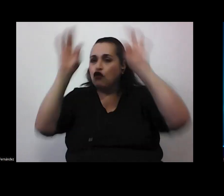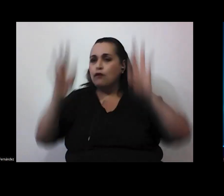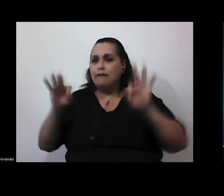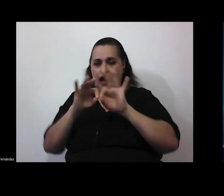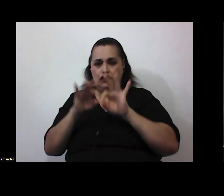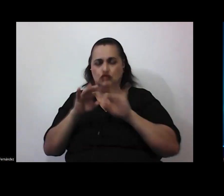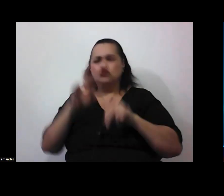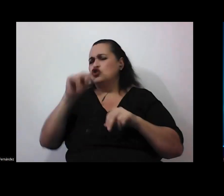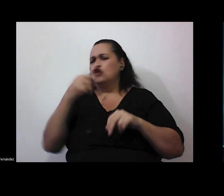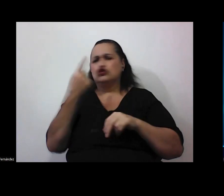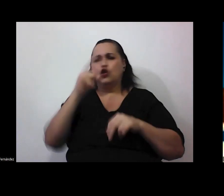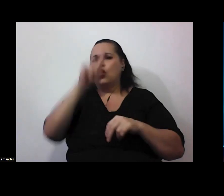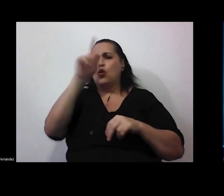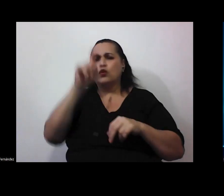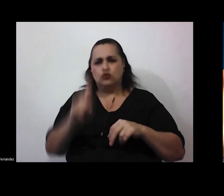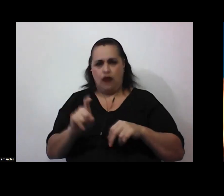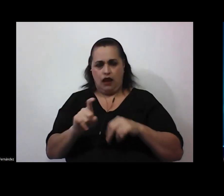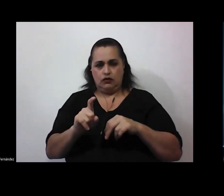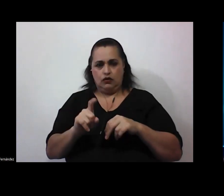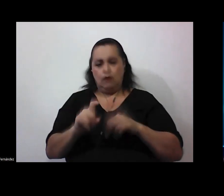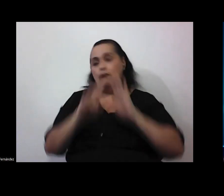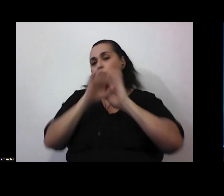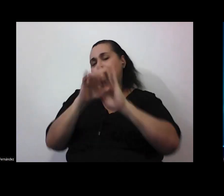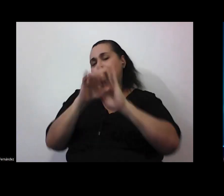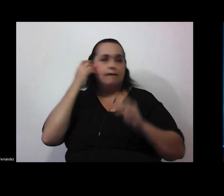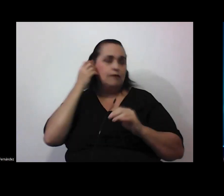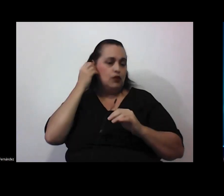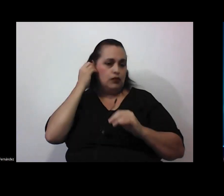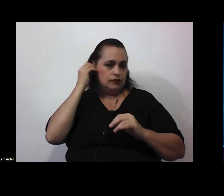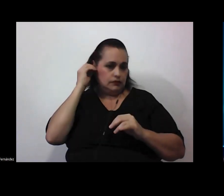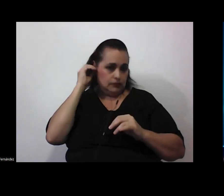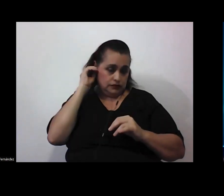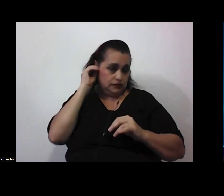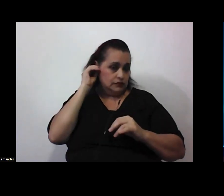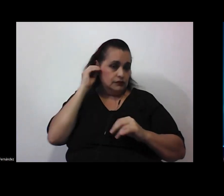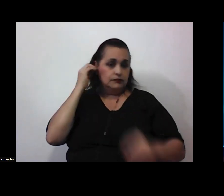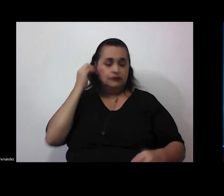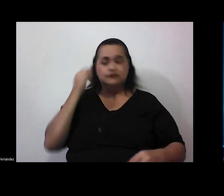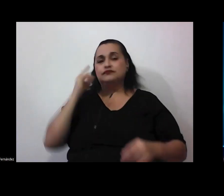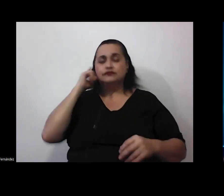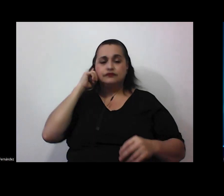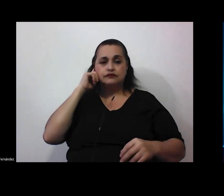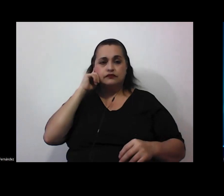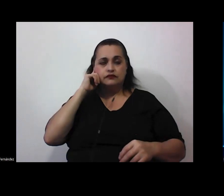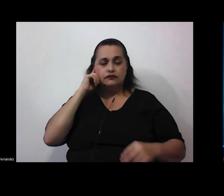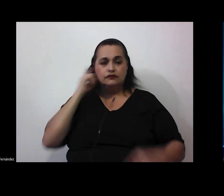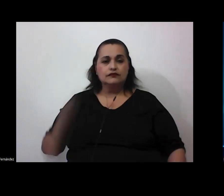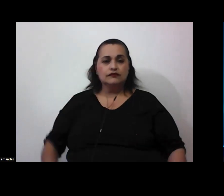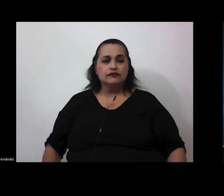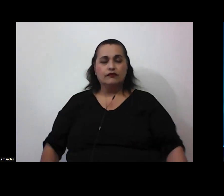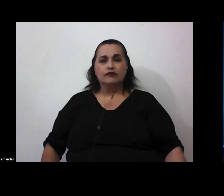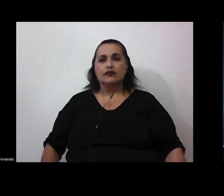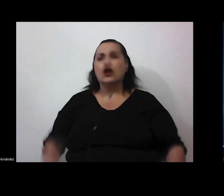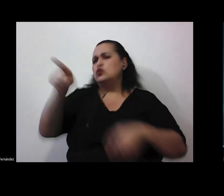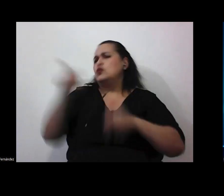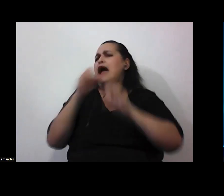cuestionario por ejemplo no sé este qué sé yo este hagan un